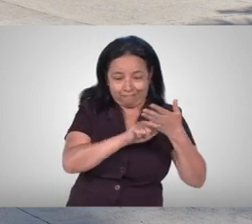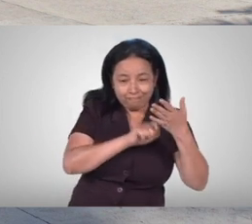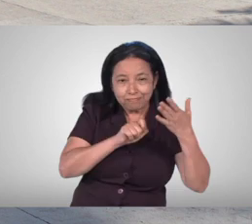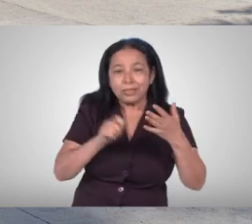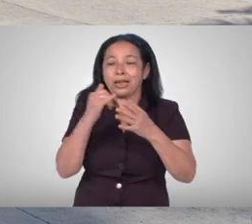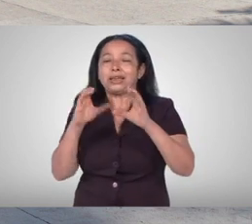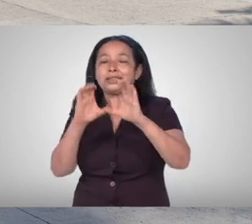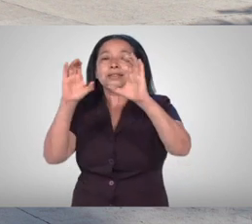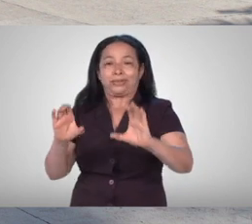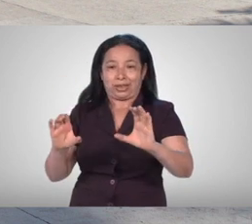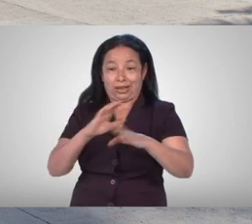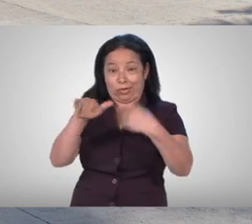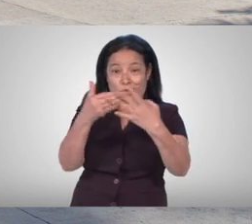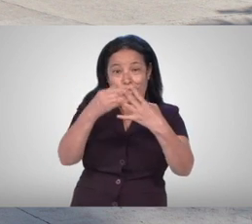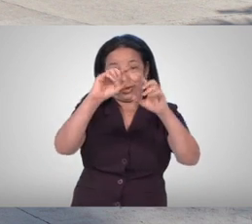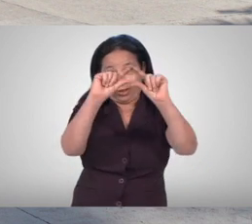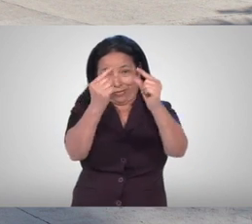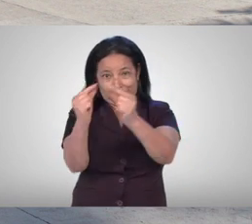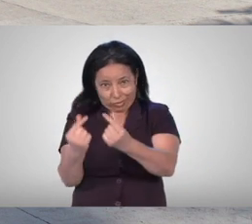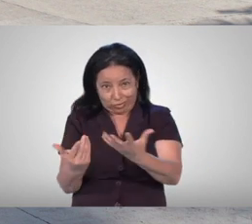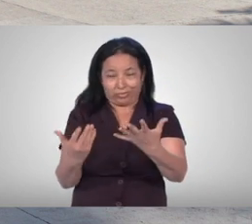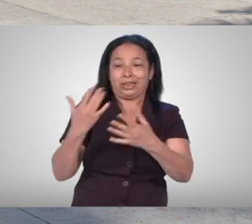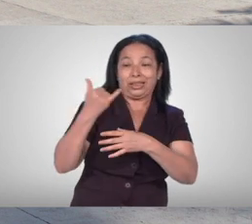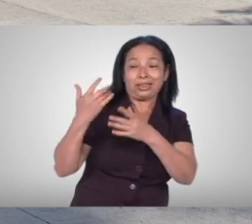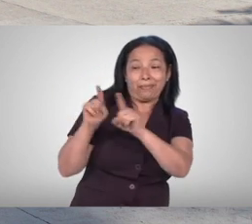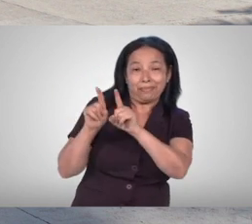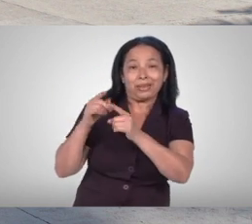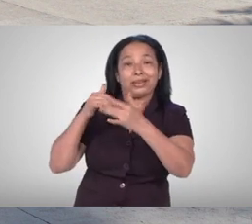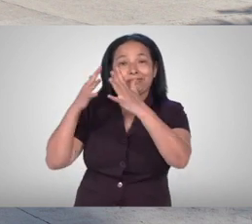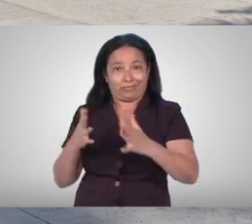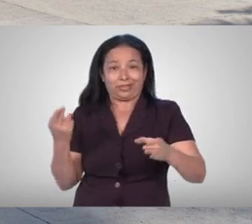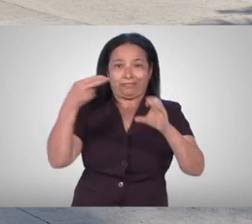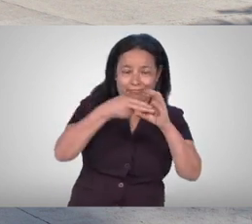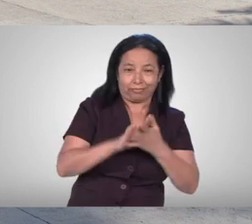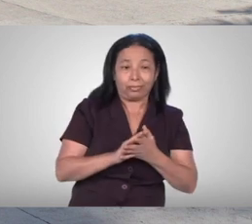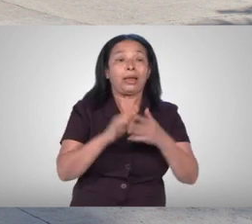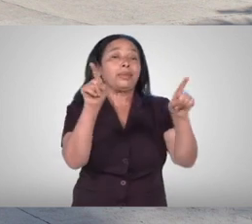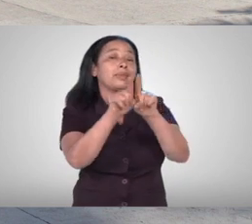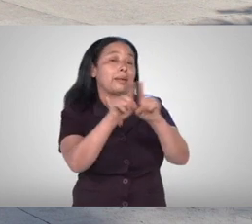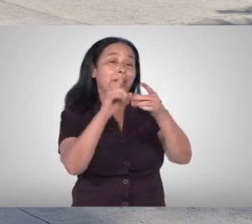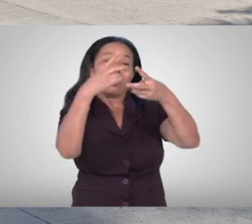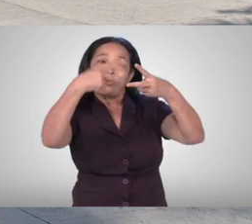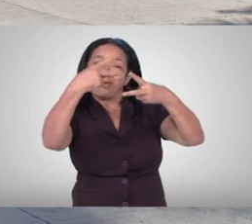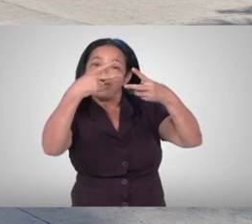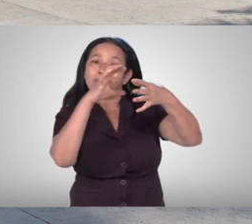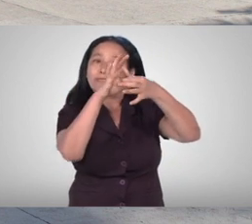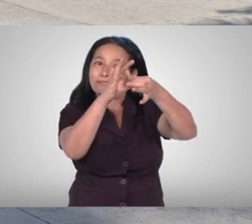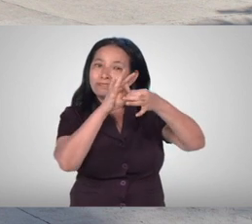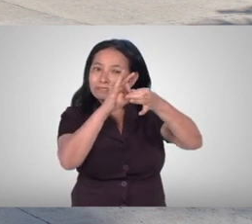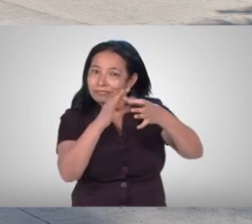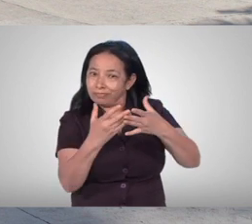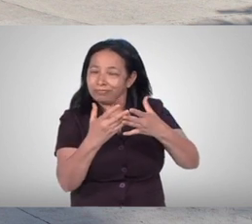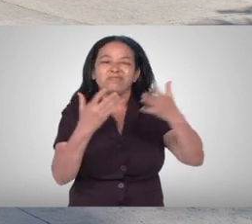certifica la integración de los órganos electorales y candidaturas y por otro lado, coordina y colabora con la Junta